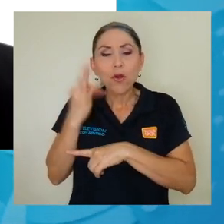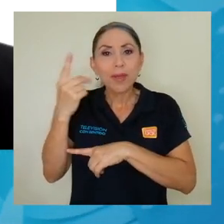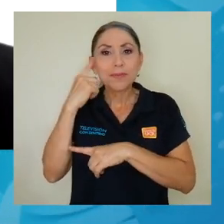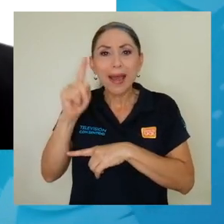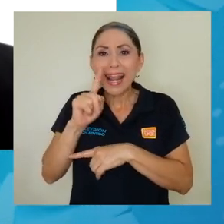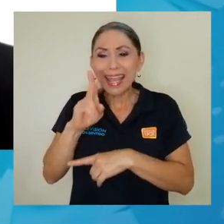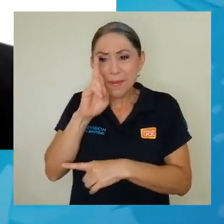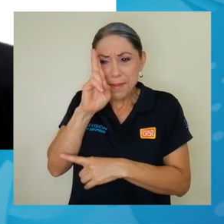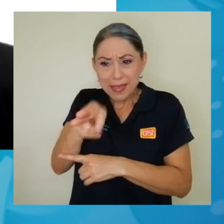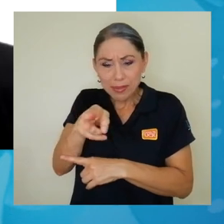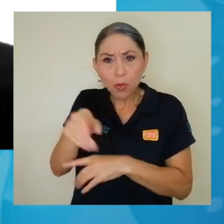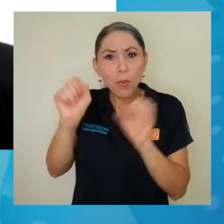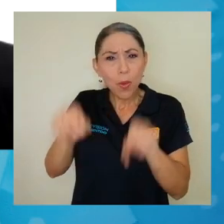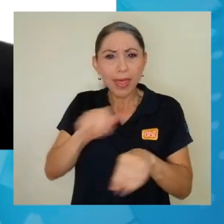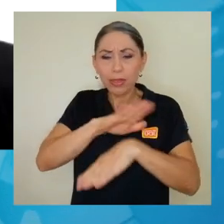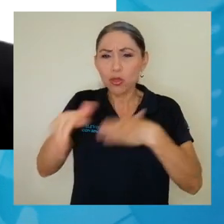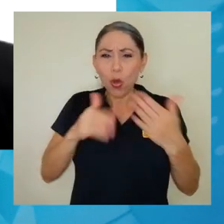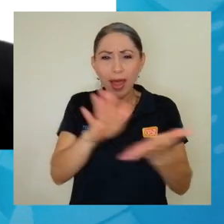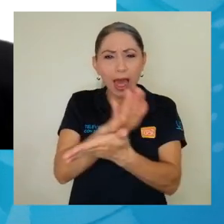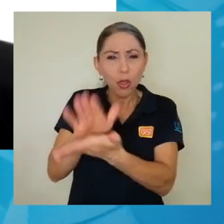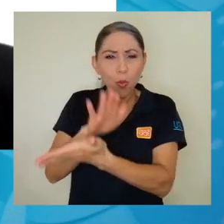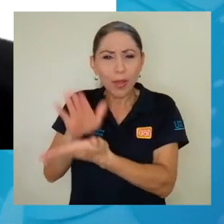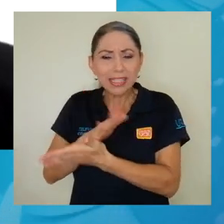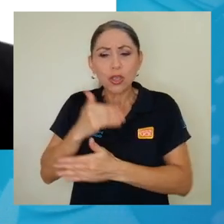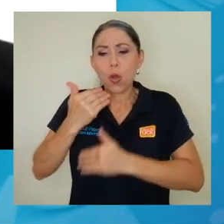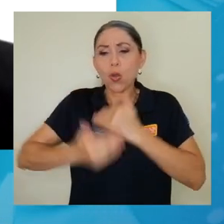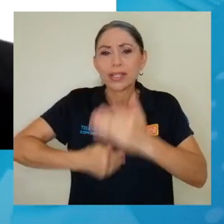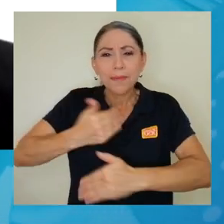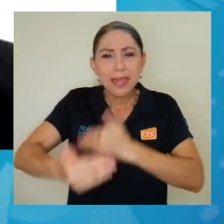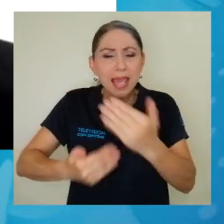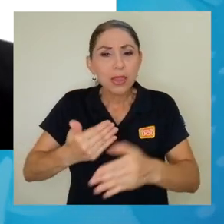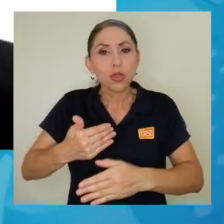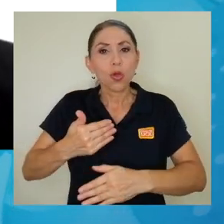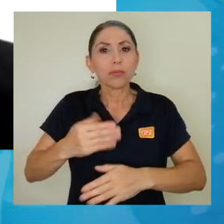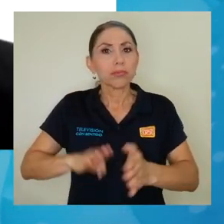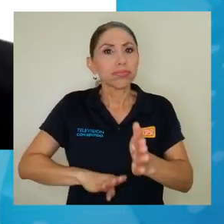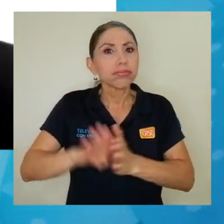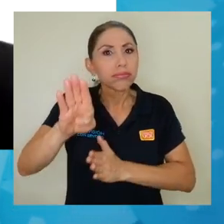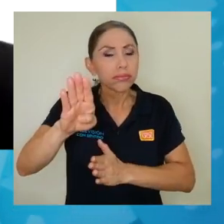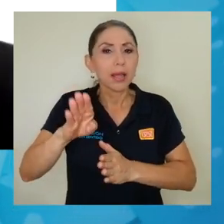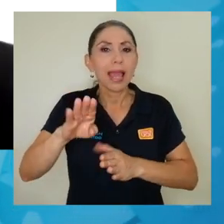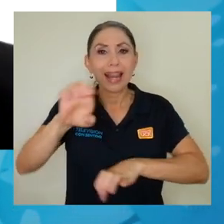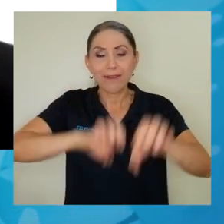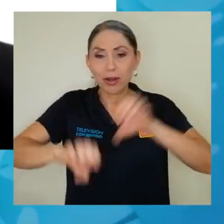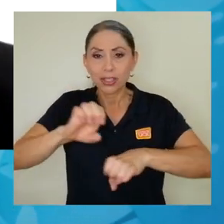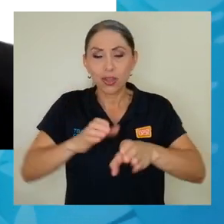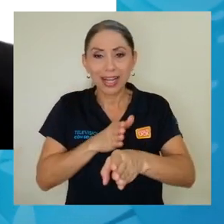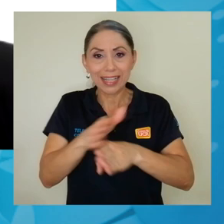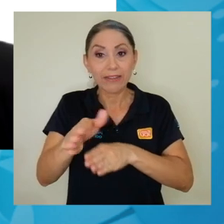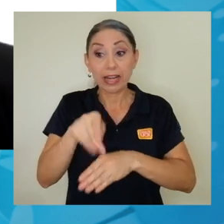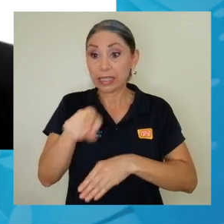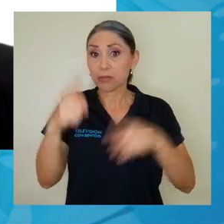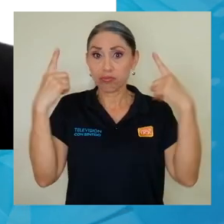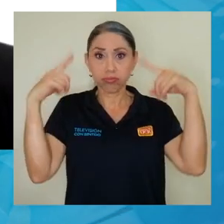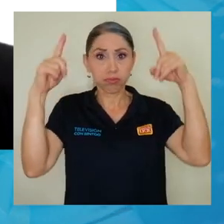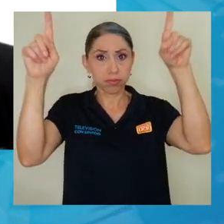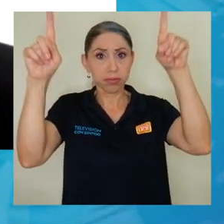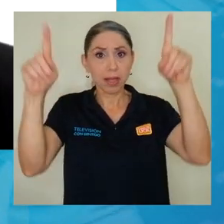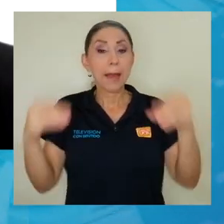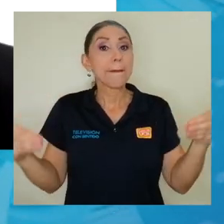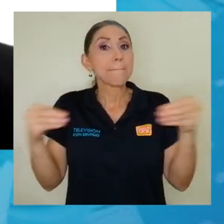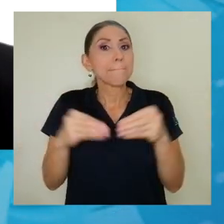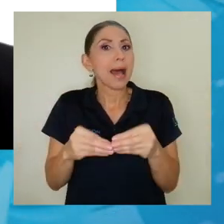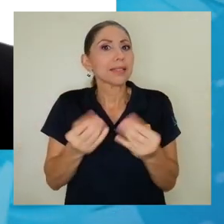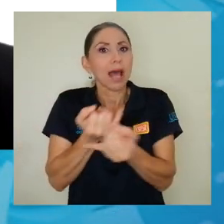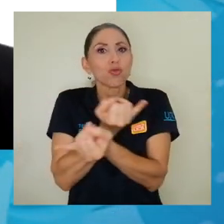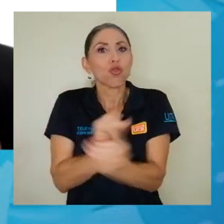documentación y el seguimiento en el avance de la evaluación de las carreras. Siendo bastante exitoso porque ha dado mayor